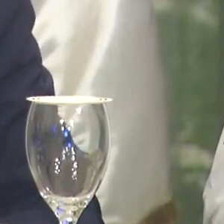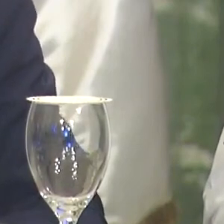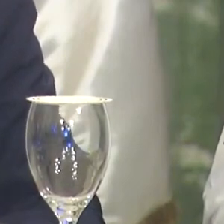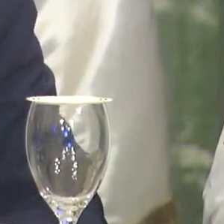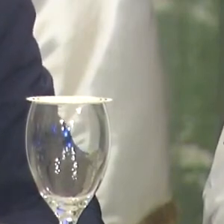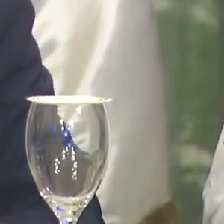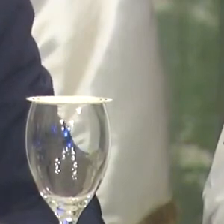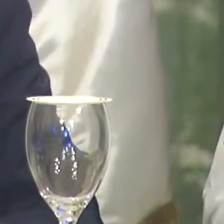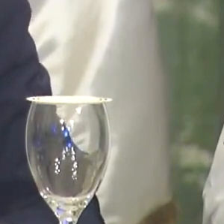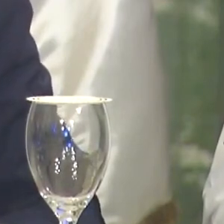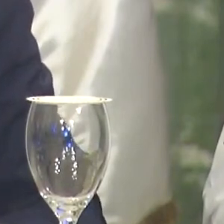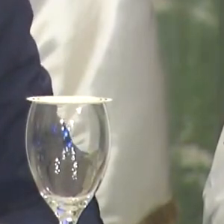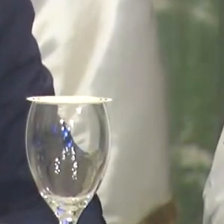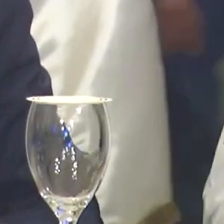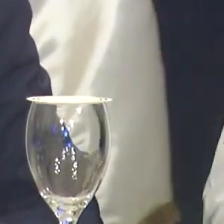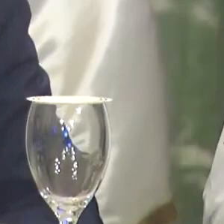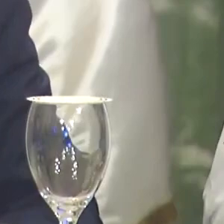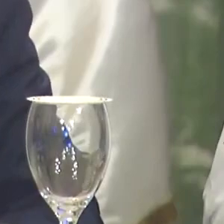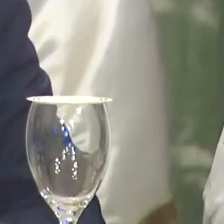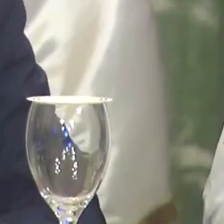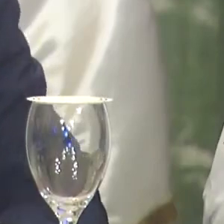el Estado la descuidó.